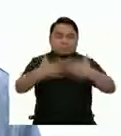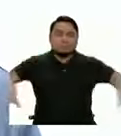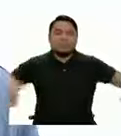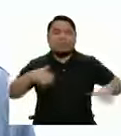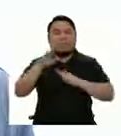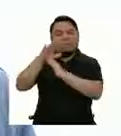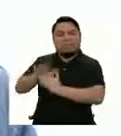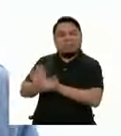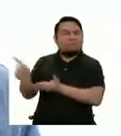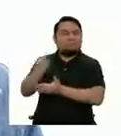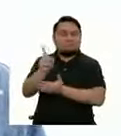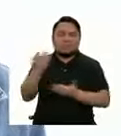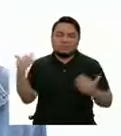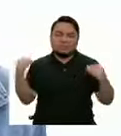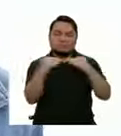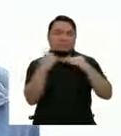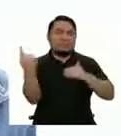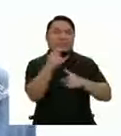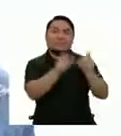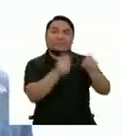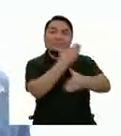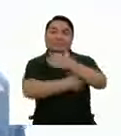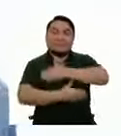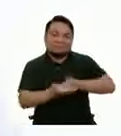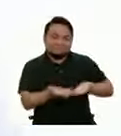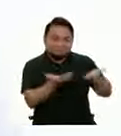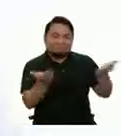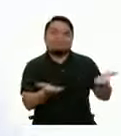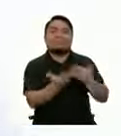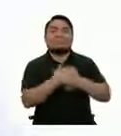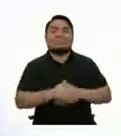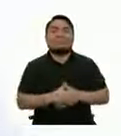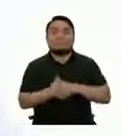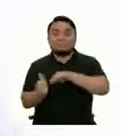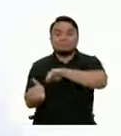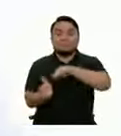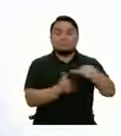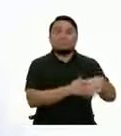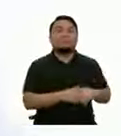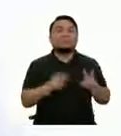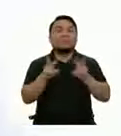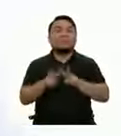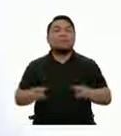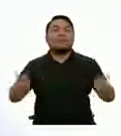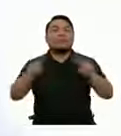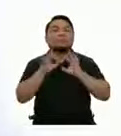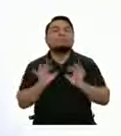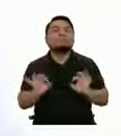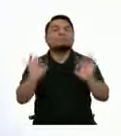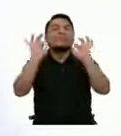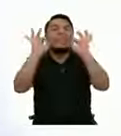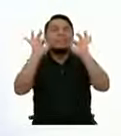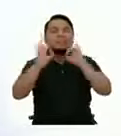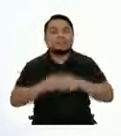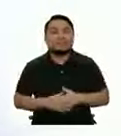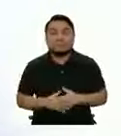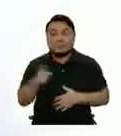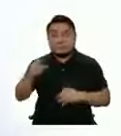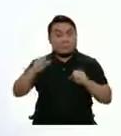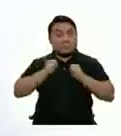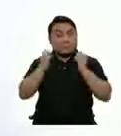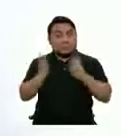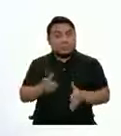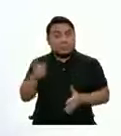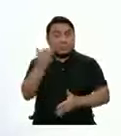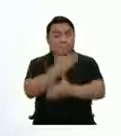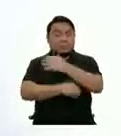discriminación Hacia las personas con discapacidad Valor de la excelencia En el deporte